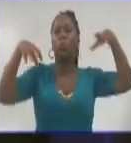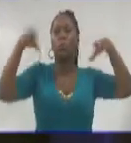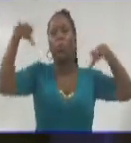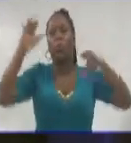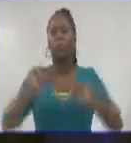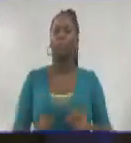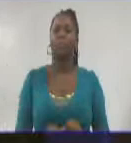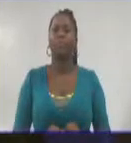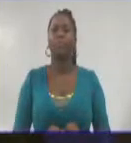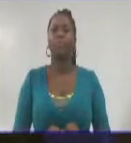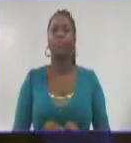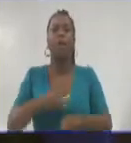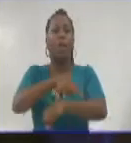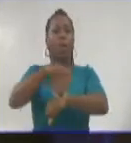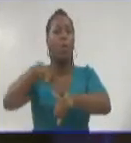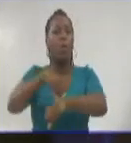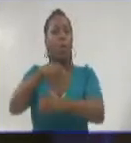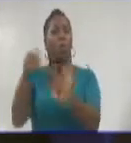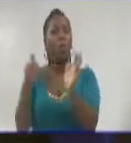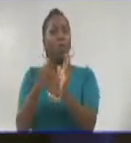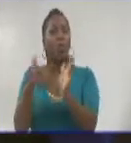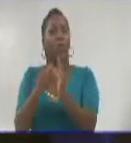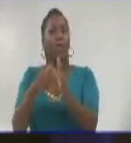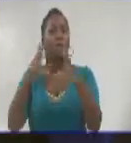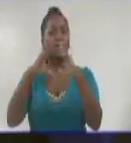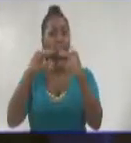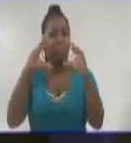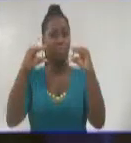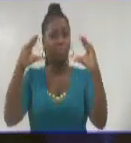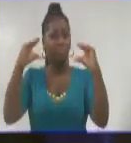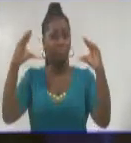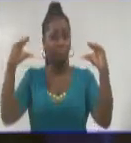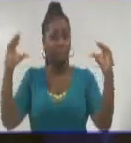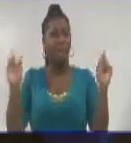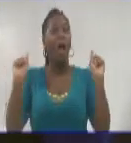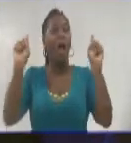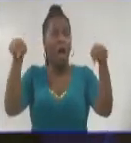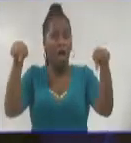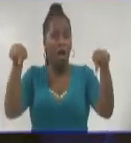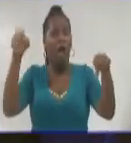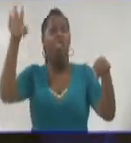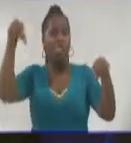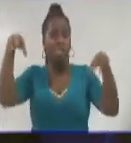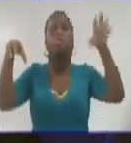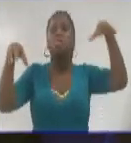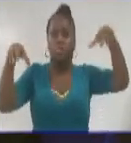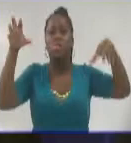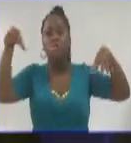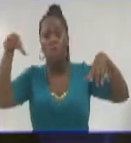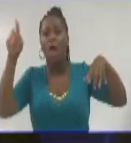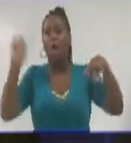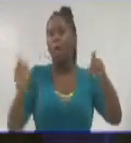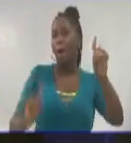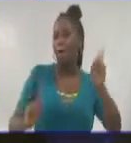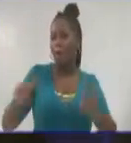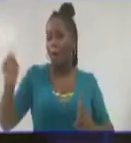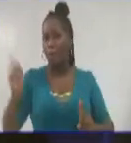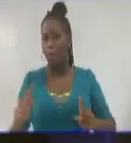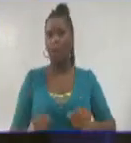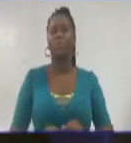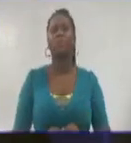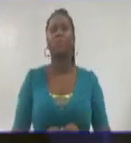ocasional. Ya en horas de la tarde se incrementará la nubosidad sobre gran parte de la provincia, con la ocurrencia de algunos chubascos, lluvias y tormentas eléctricas.